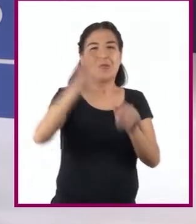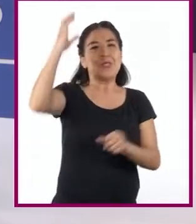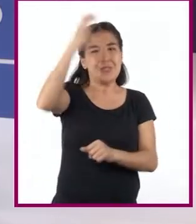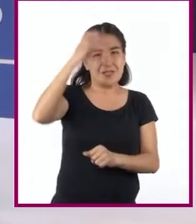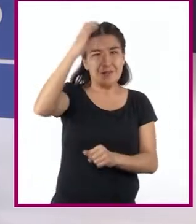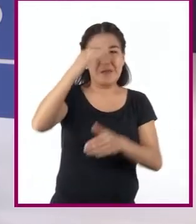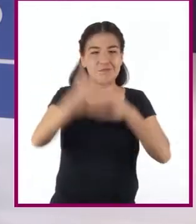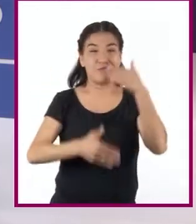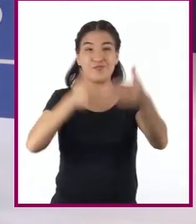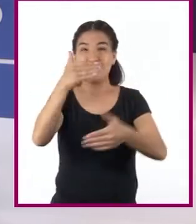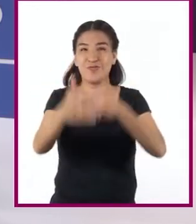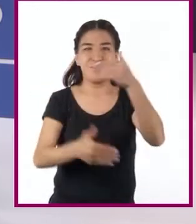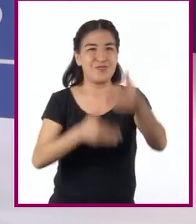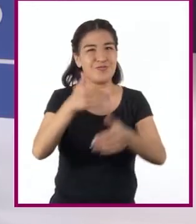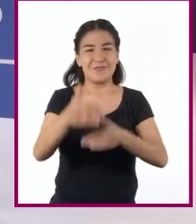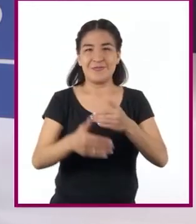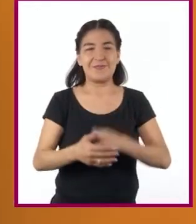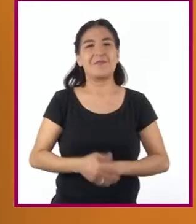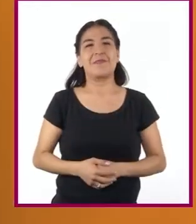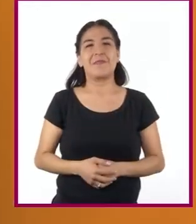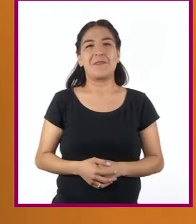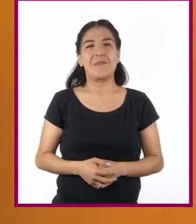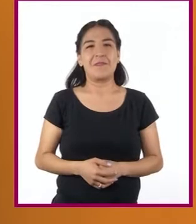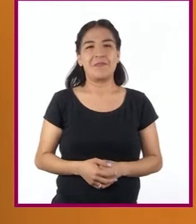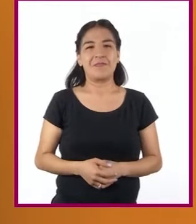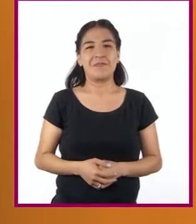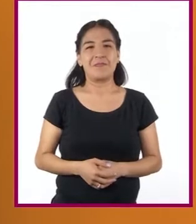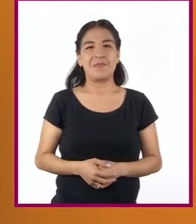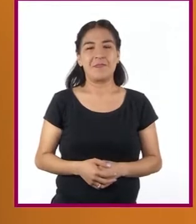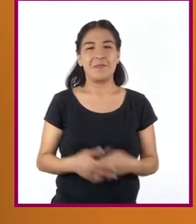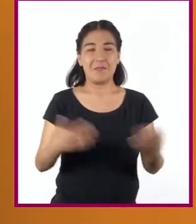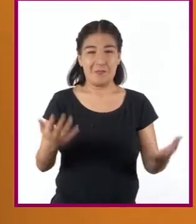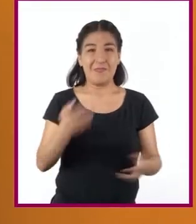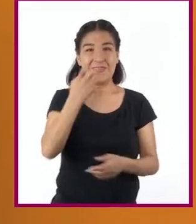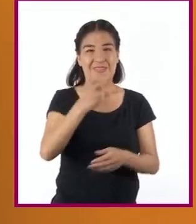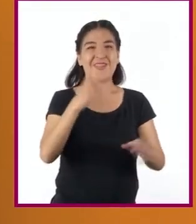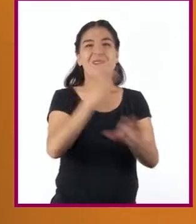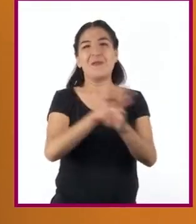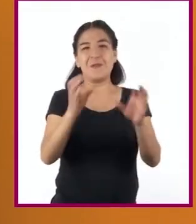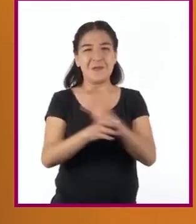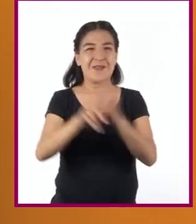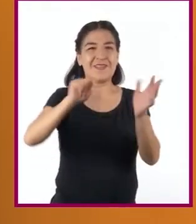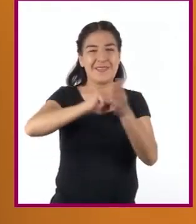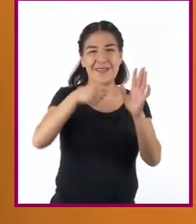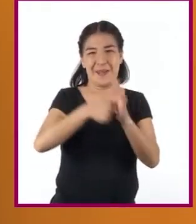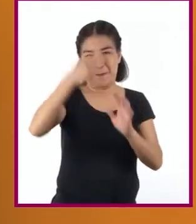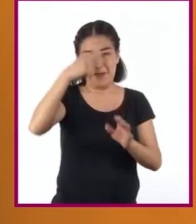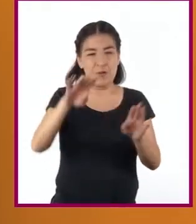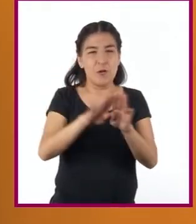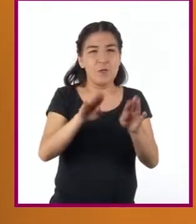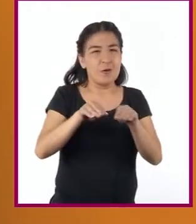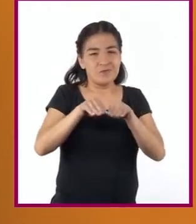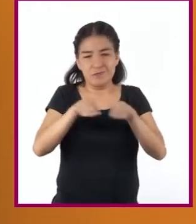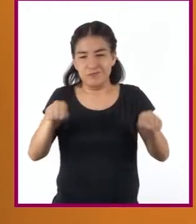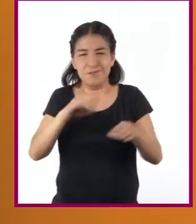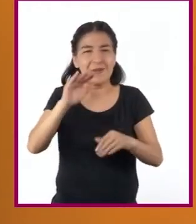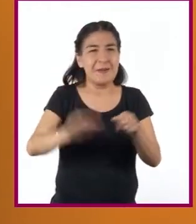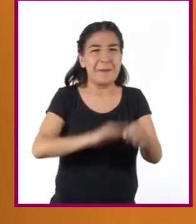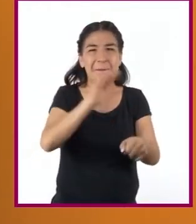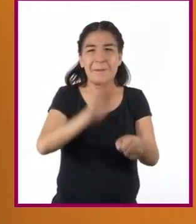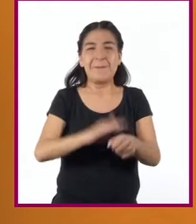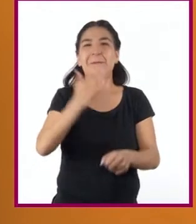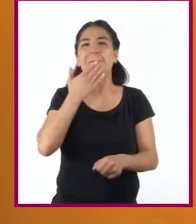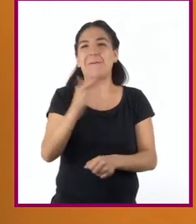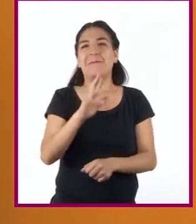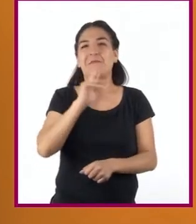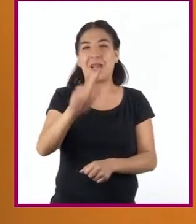avanzaban paulatinamente. Los instrumentos y técnicas de medida eran más precisos y mejores y